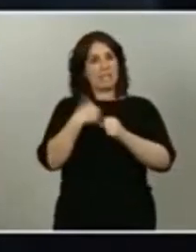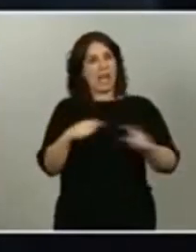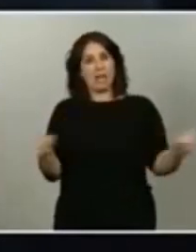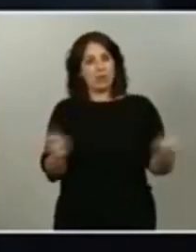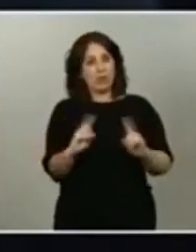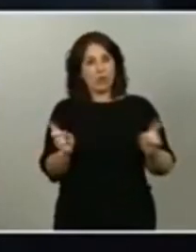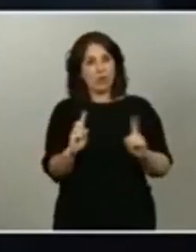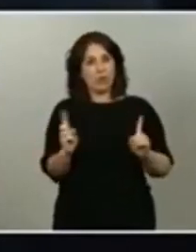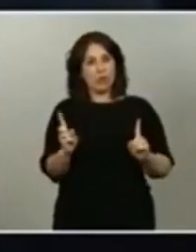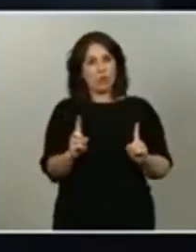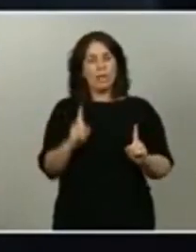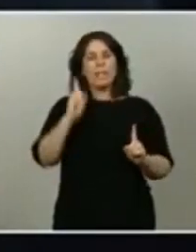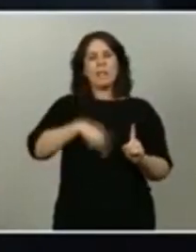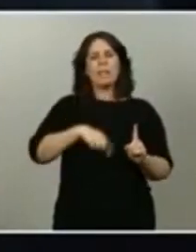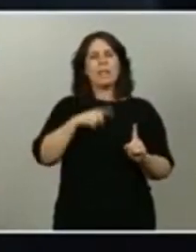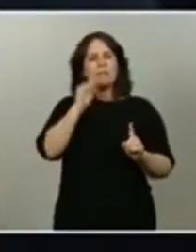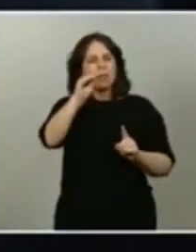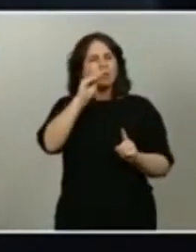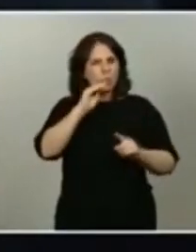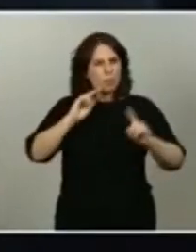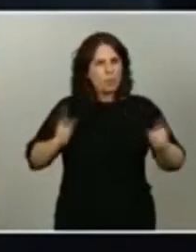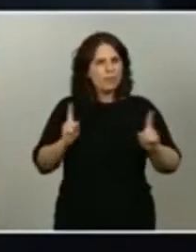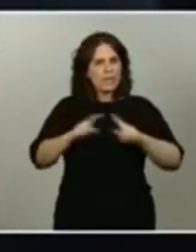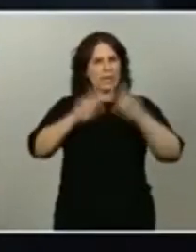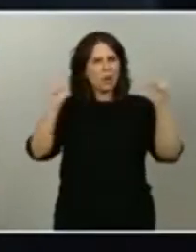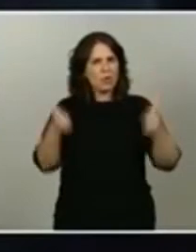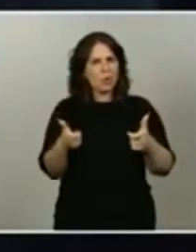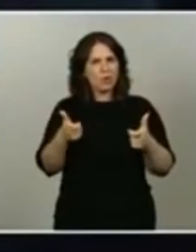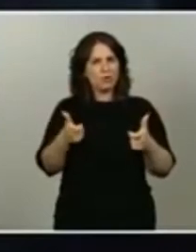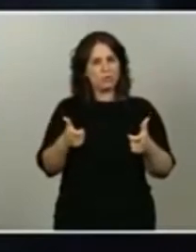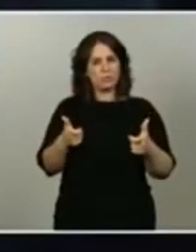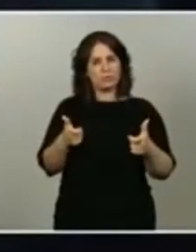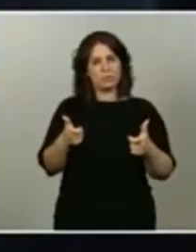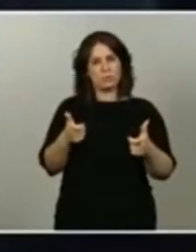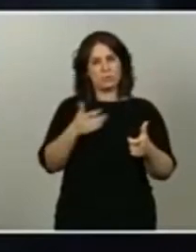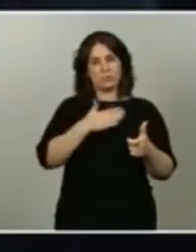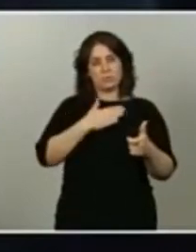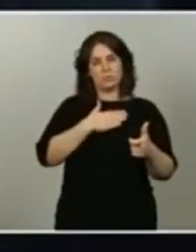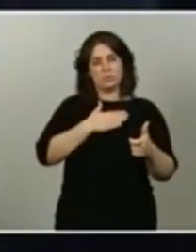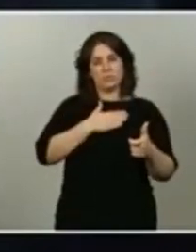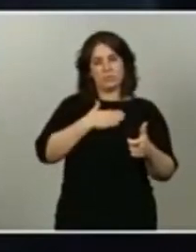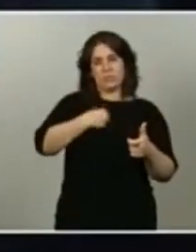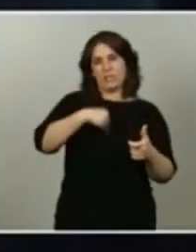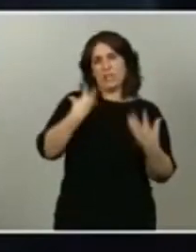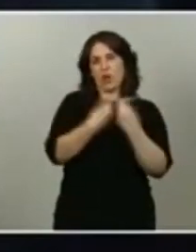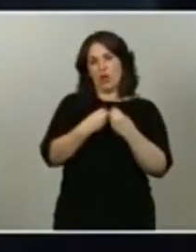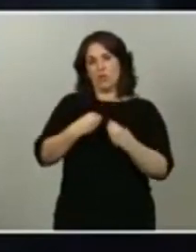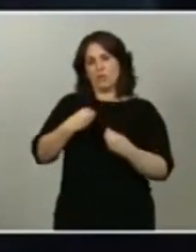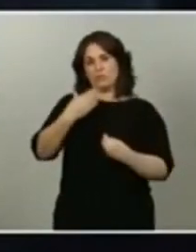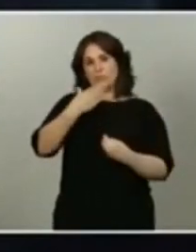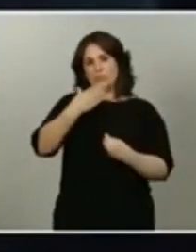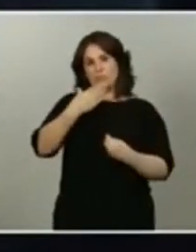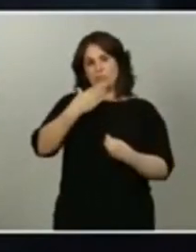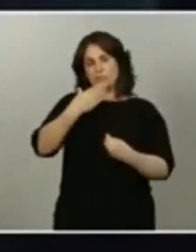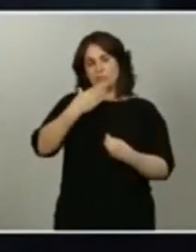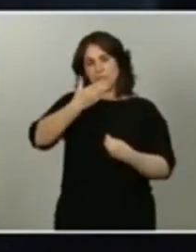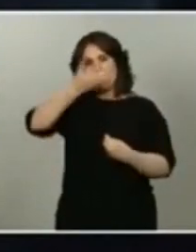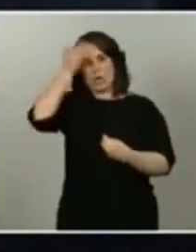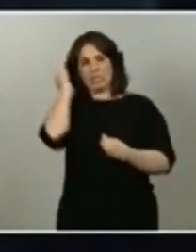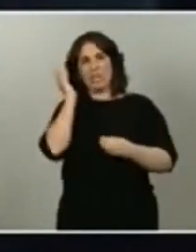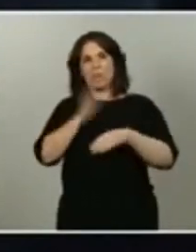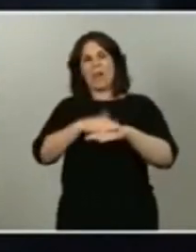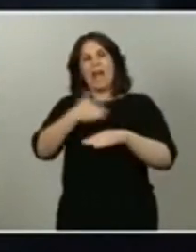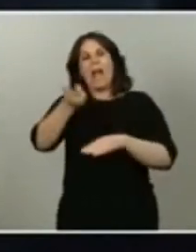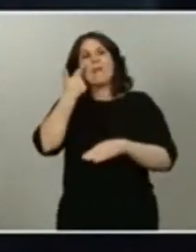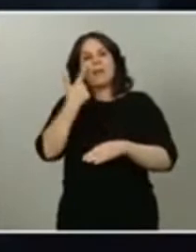entre el presidente del Gobierno y el principal líder de la oposición, Pablo Casado, para intentar acercar posturas de cara a ese pacto de reconstrucción.